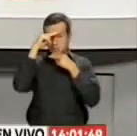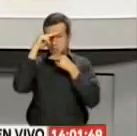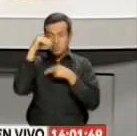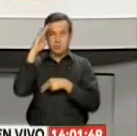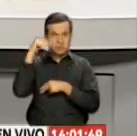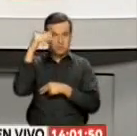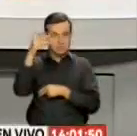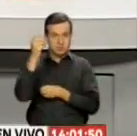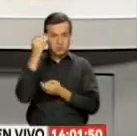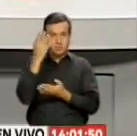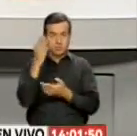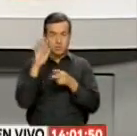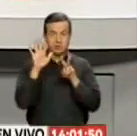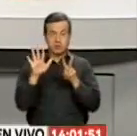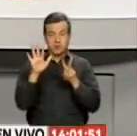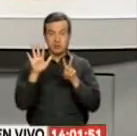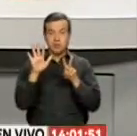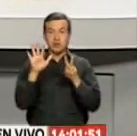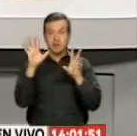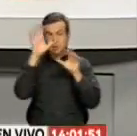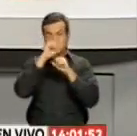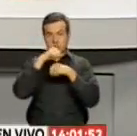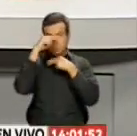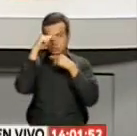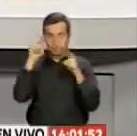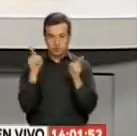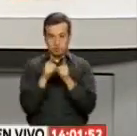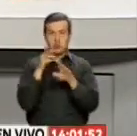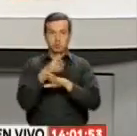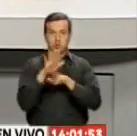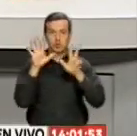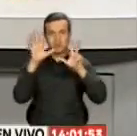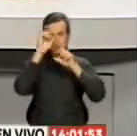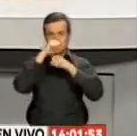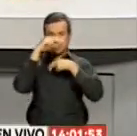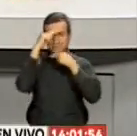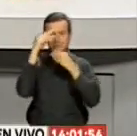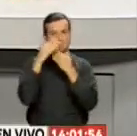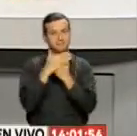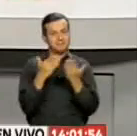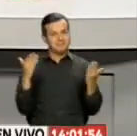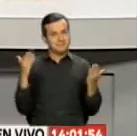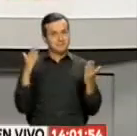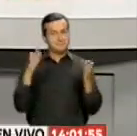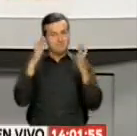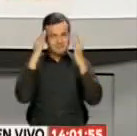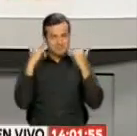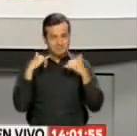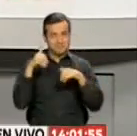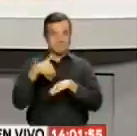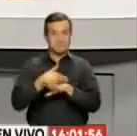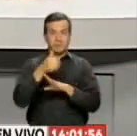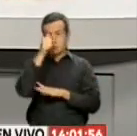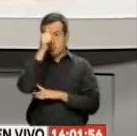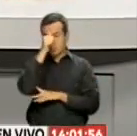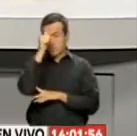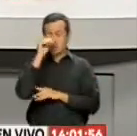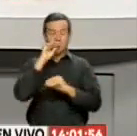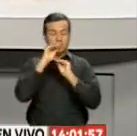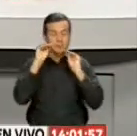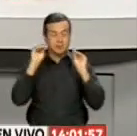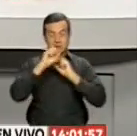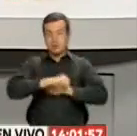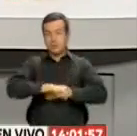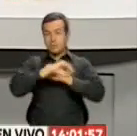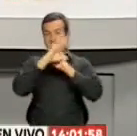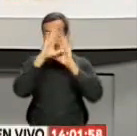Más adelante A las 19 horas Del microinformativo 20 horas Telediario Estelar Así es No se pierdan tampoco La jornada Que el día domingo Les ofreceremos Desde